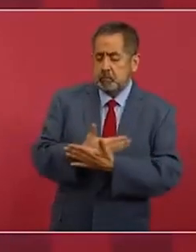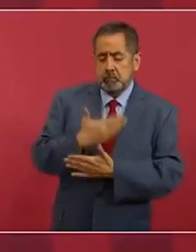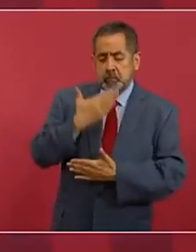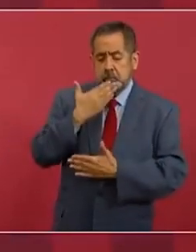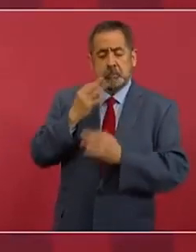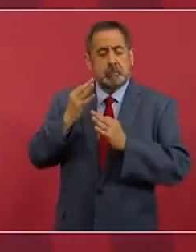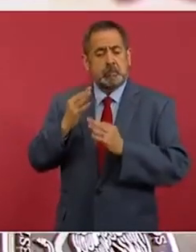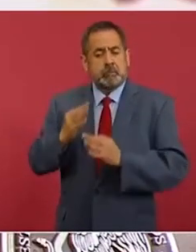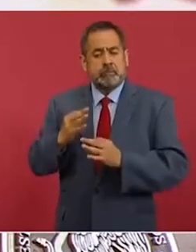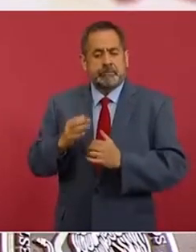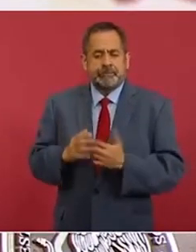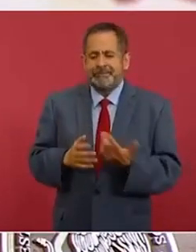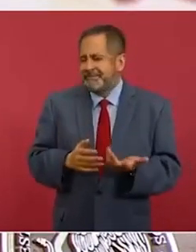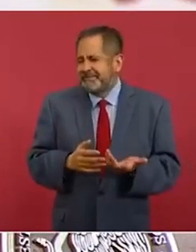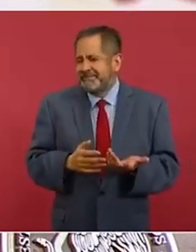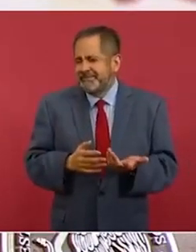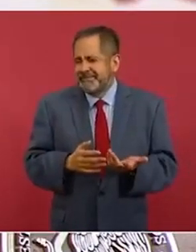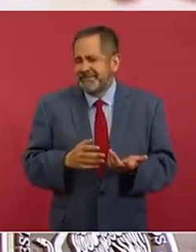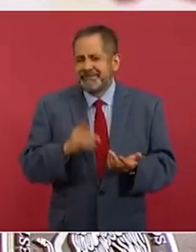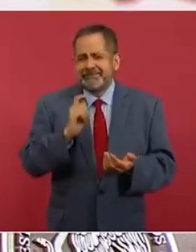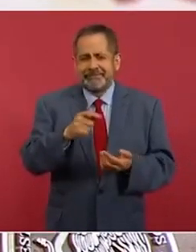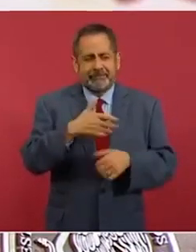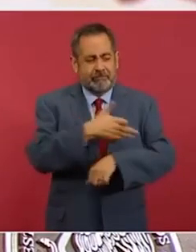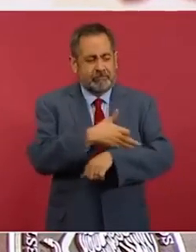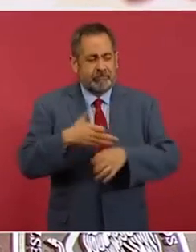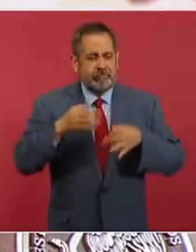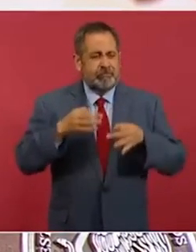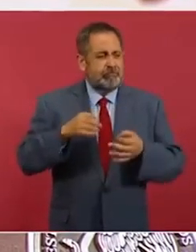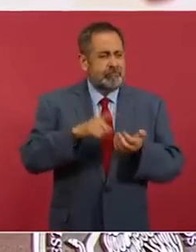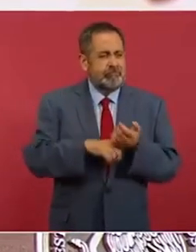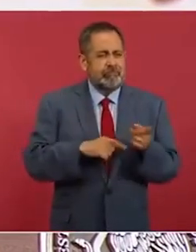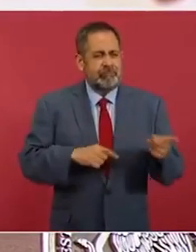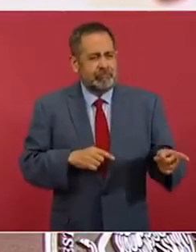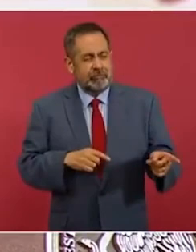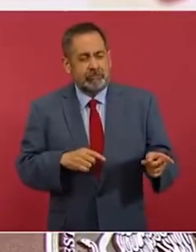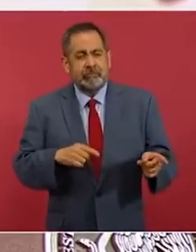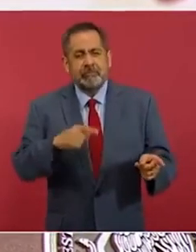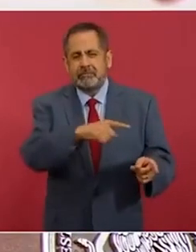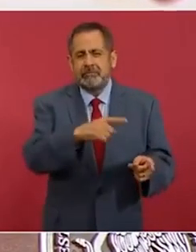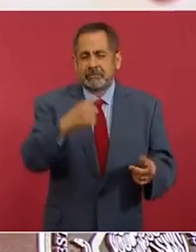la moronga azul,